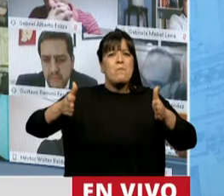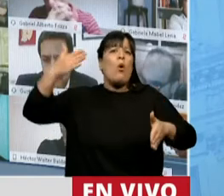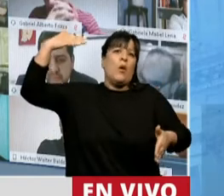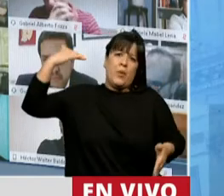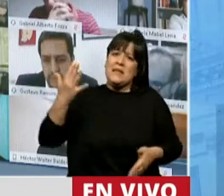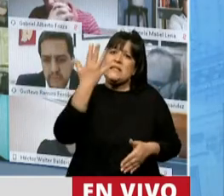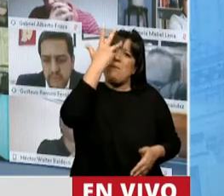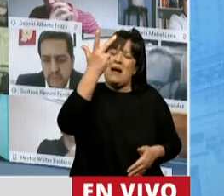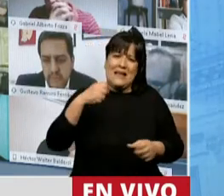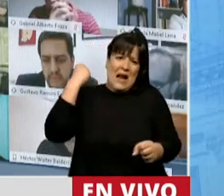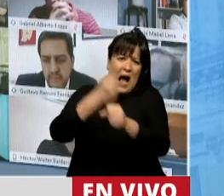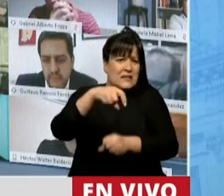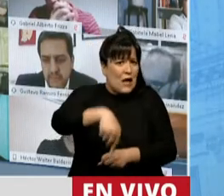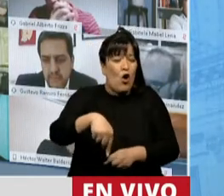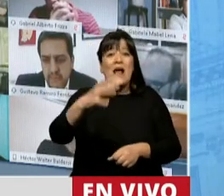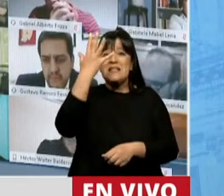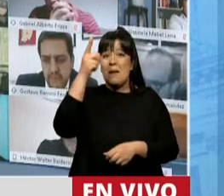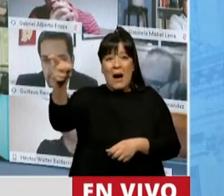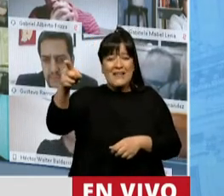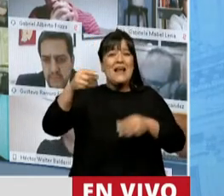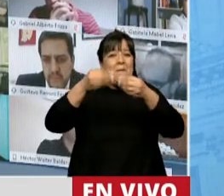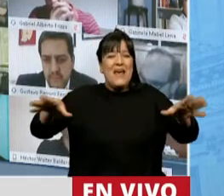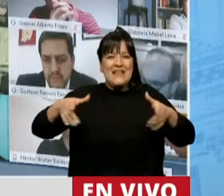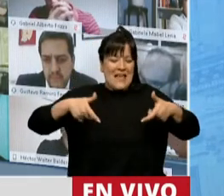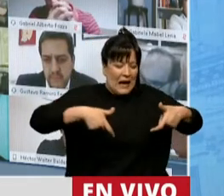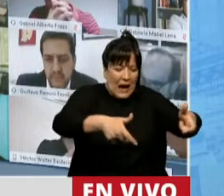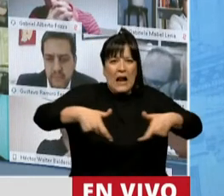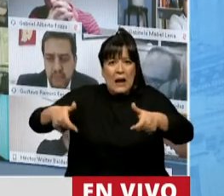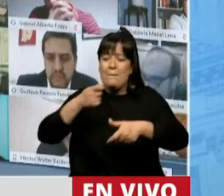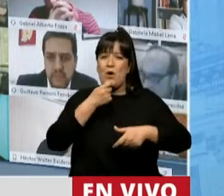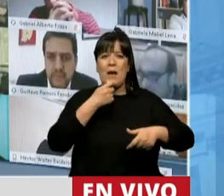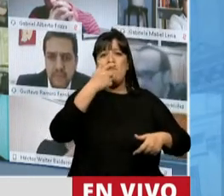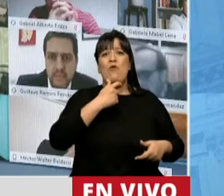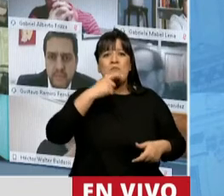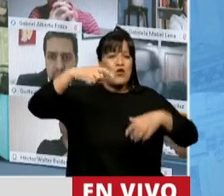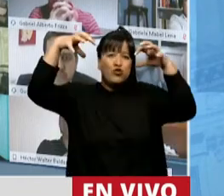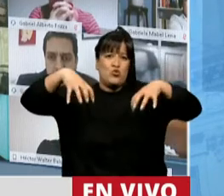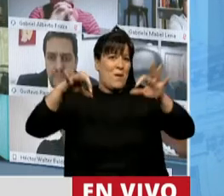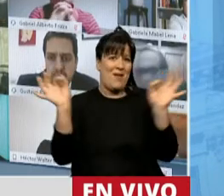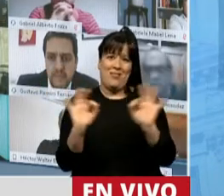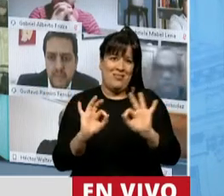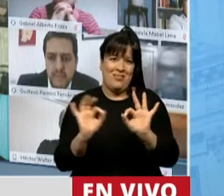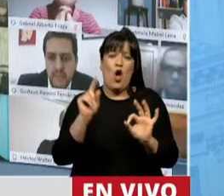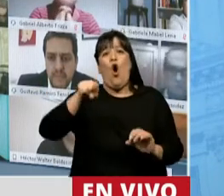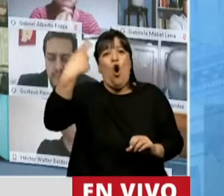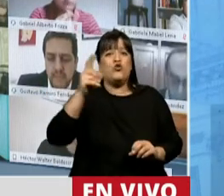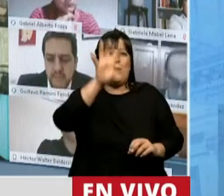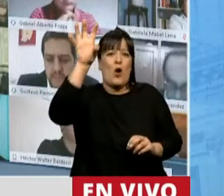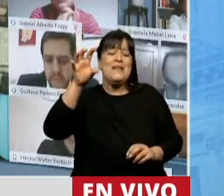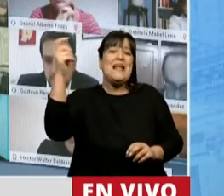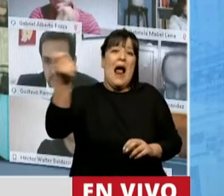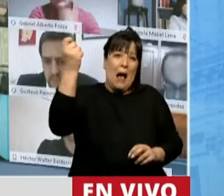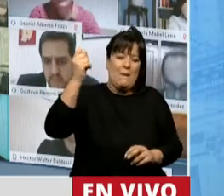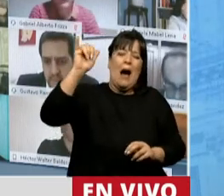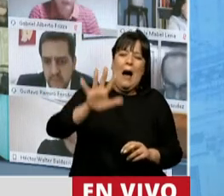Martín, señor Presidenta, que hizo las primeras trazas de canales. En mi provincia no llueve, como tienen la suerte, son otras provincias pampeanas que